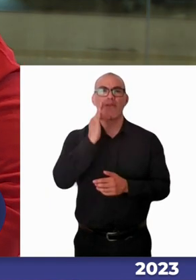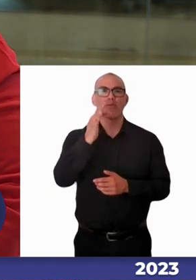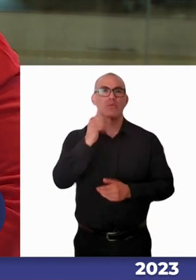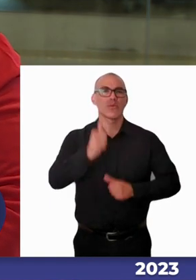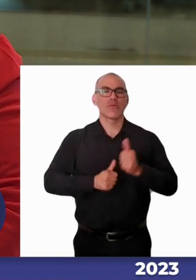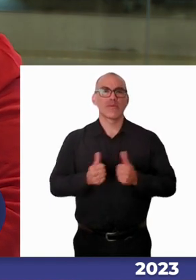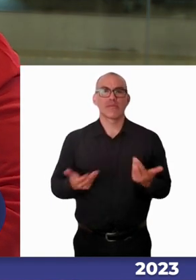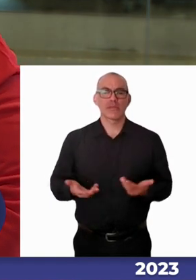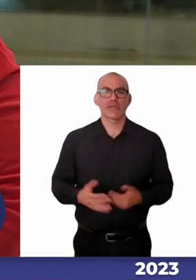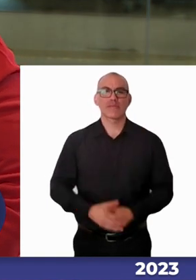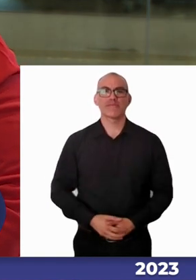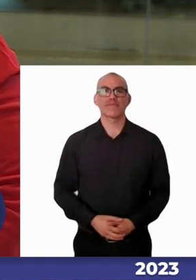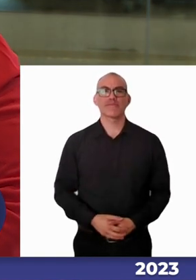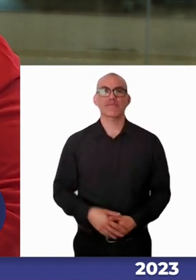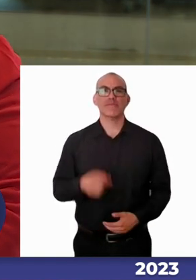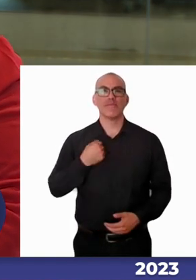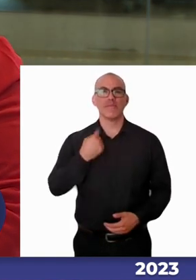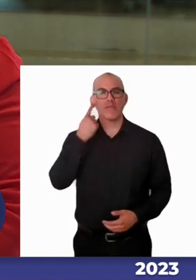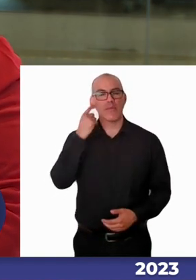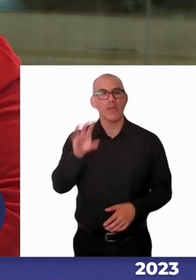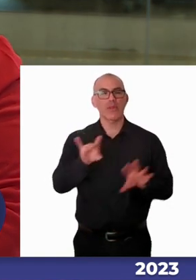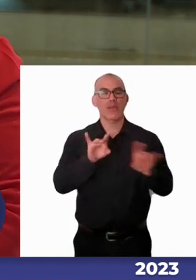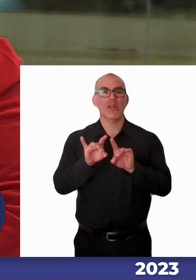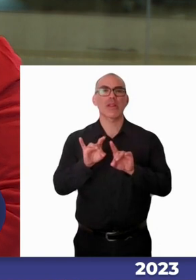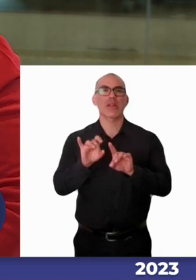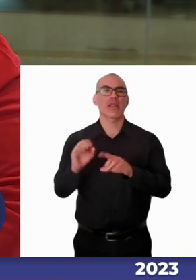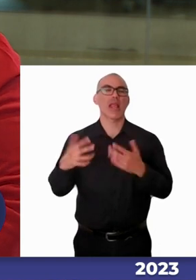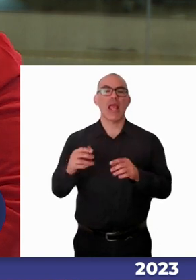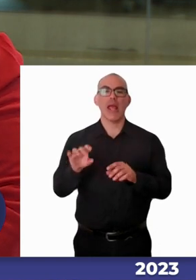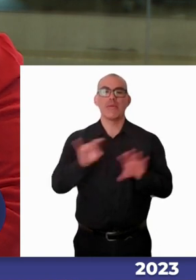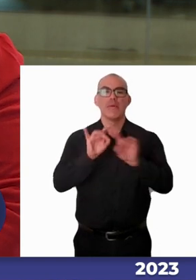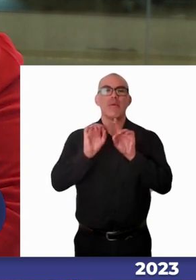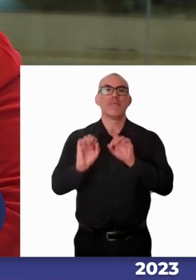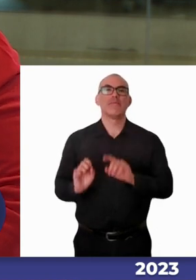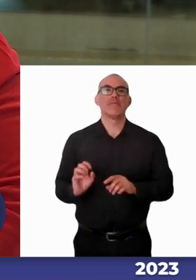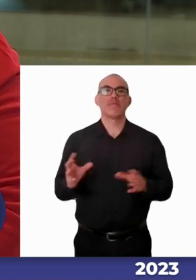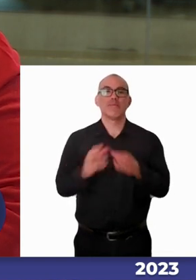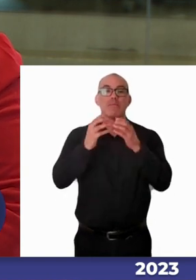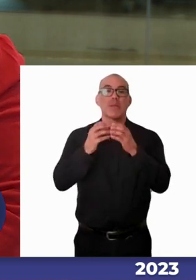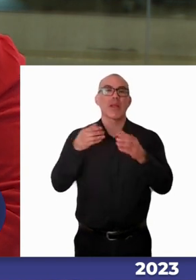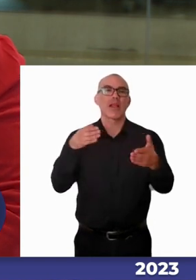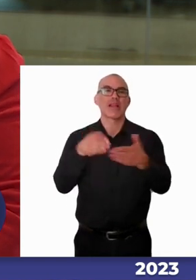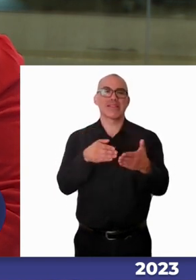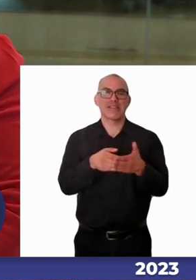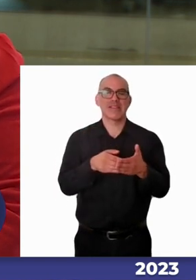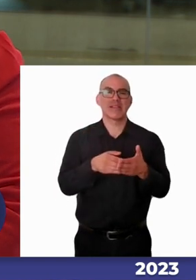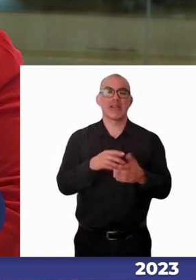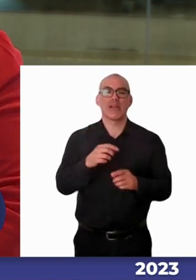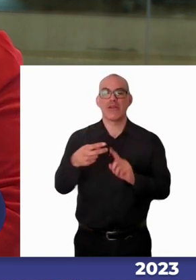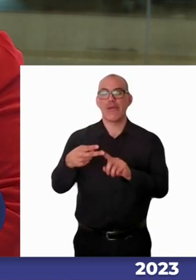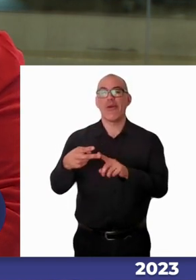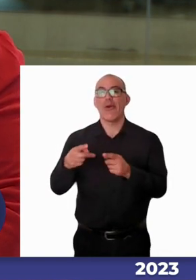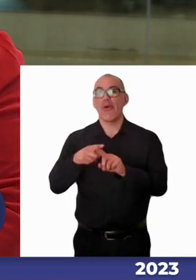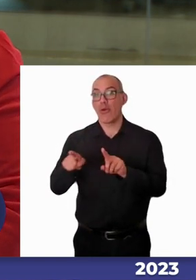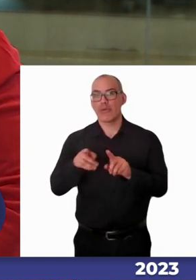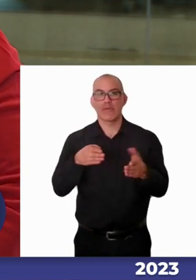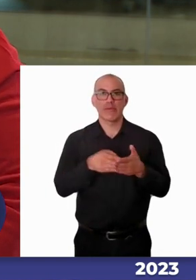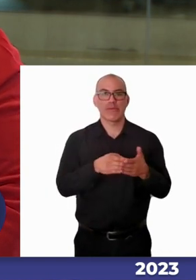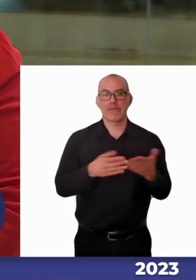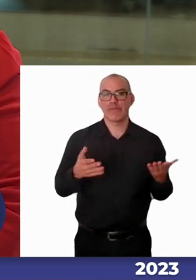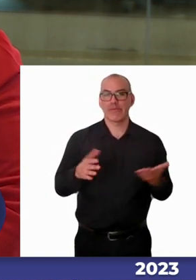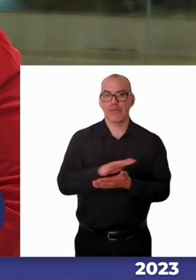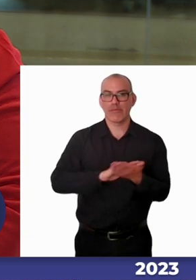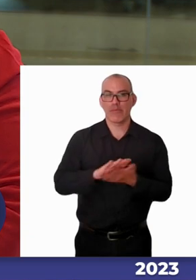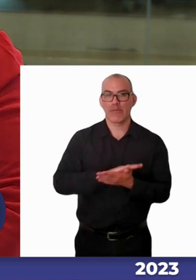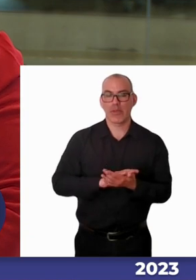entonces, vemos como las primeras barreras que trae el entorno, tenemos otras barreras también que se dan en torno a otros